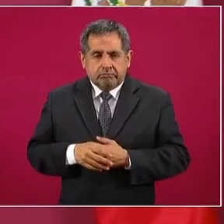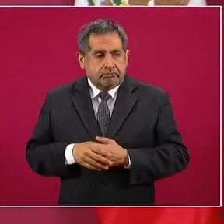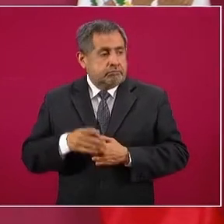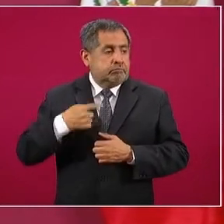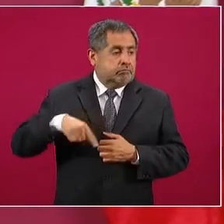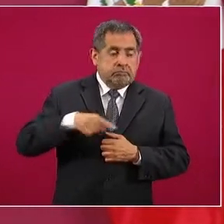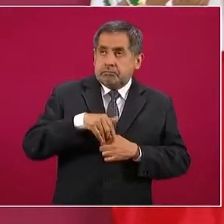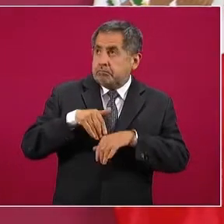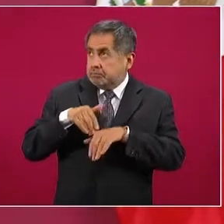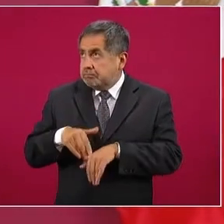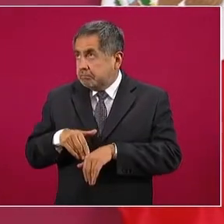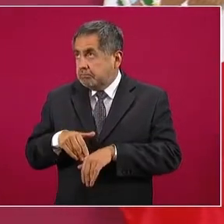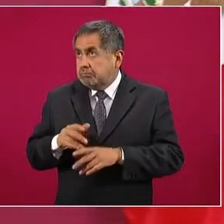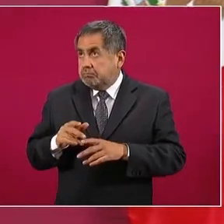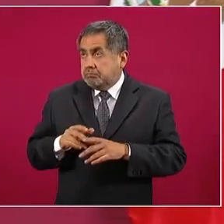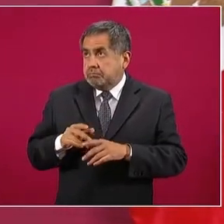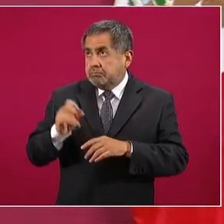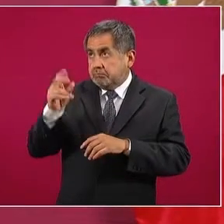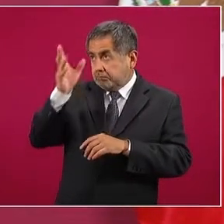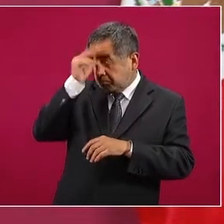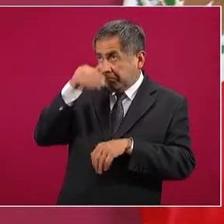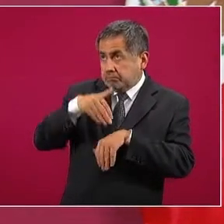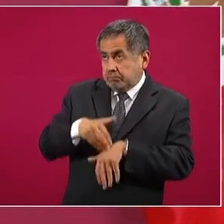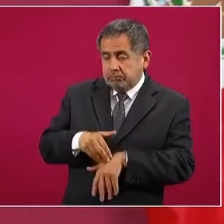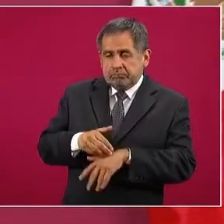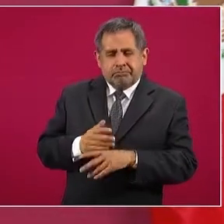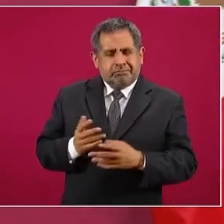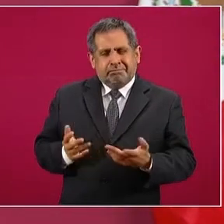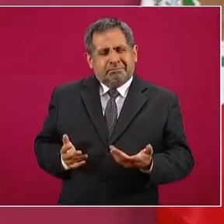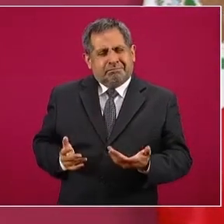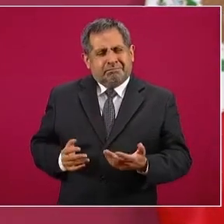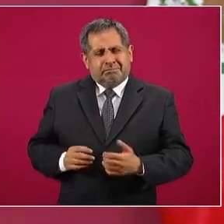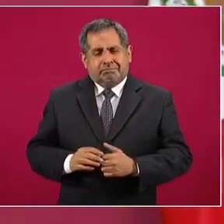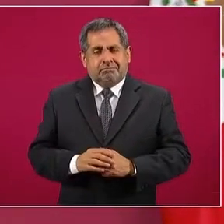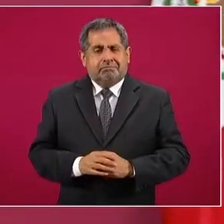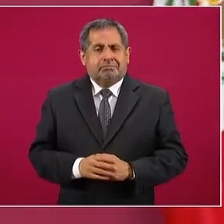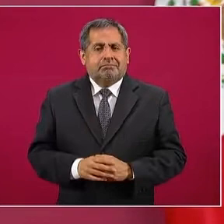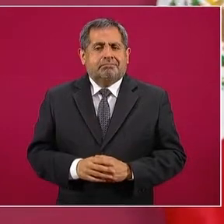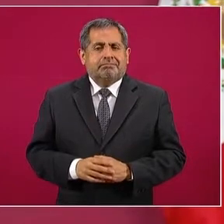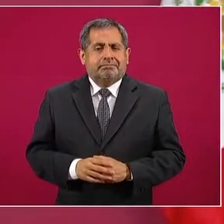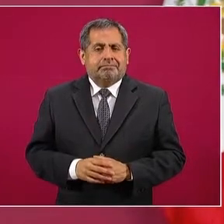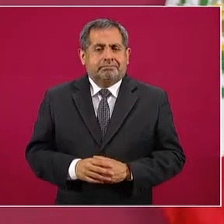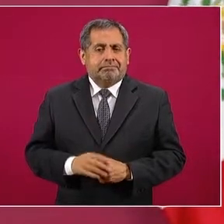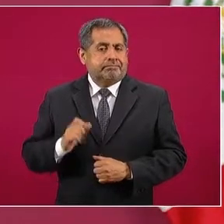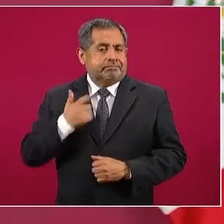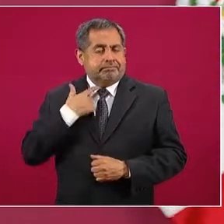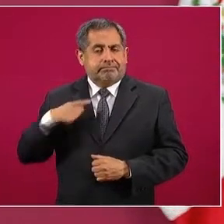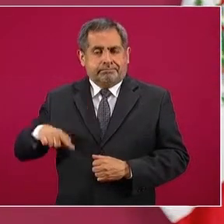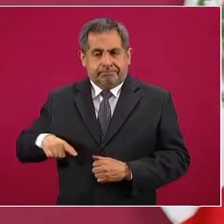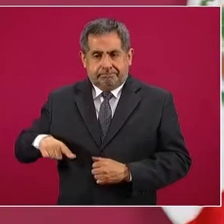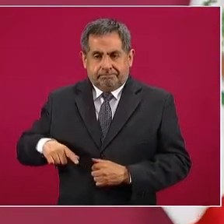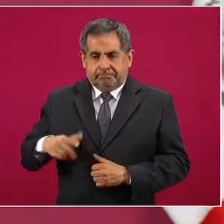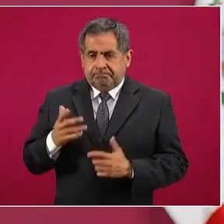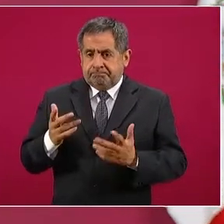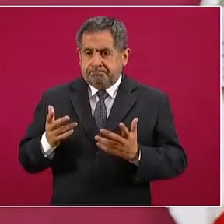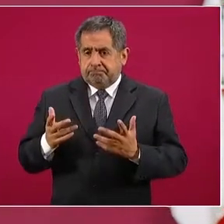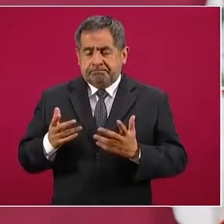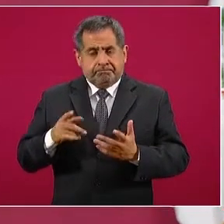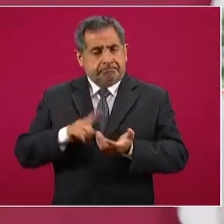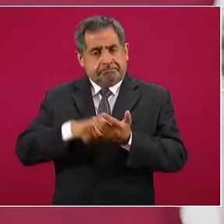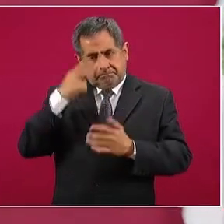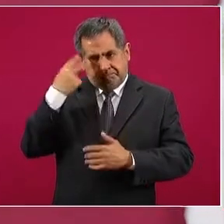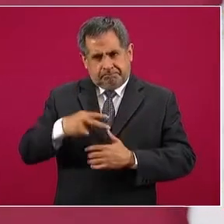les hicieron caso, los gobiernos de